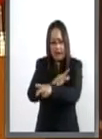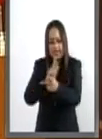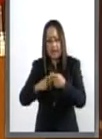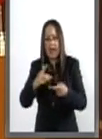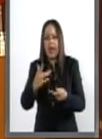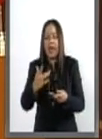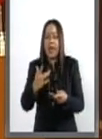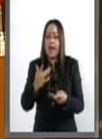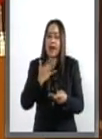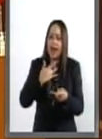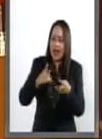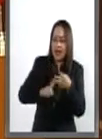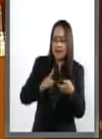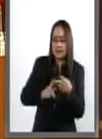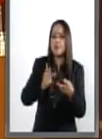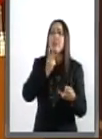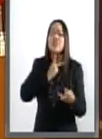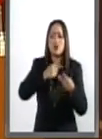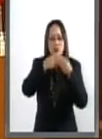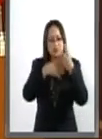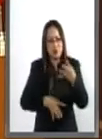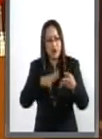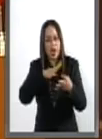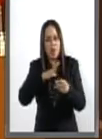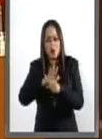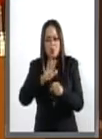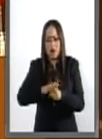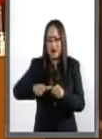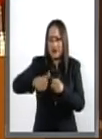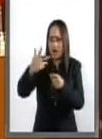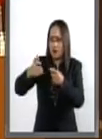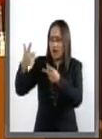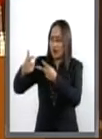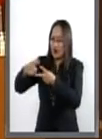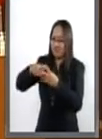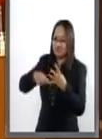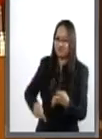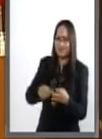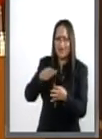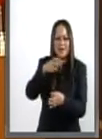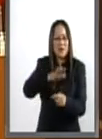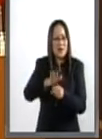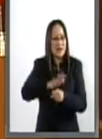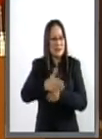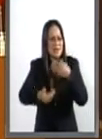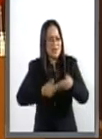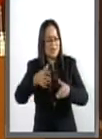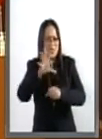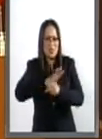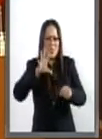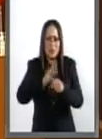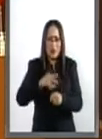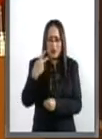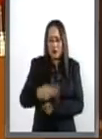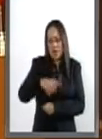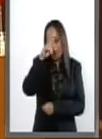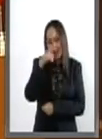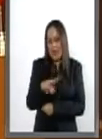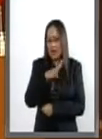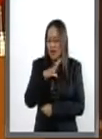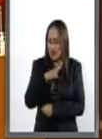del petróleo. Se genera una espiral inflacionaria que afecta prácticamente todos los bienes y servicios que se dan actualmente en este país.